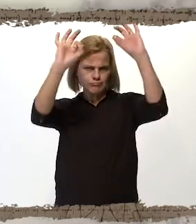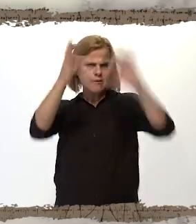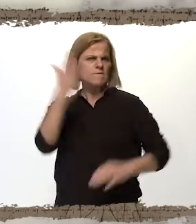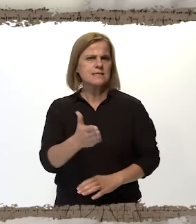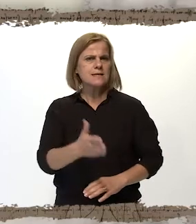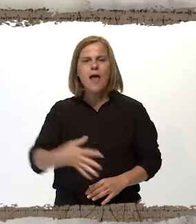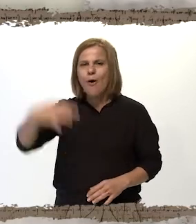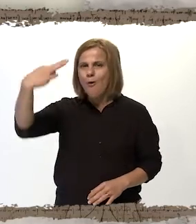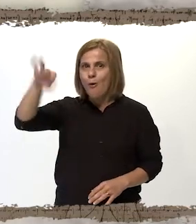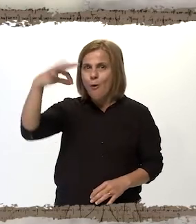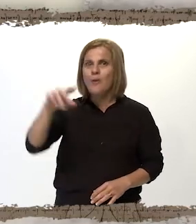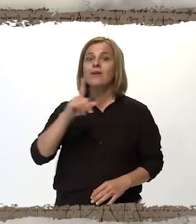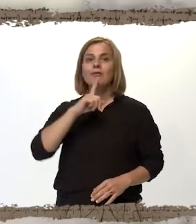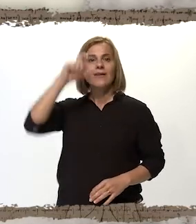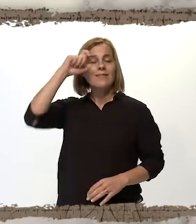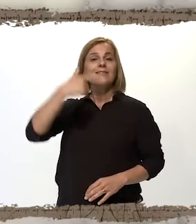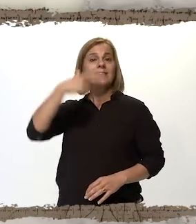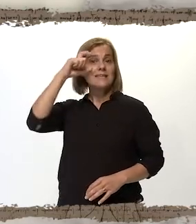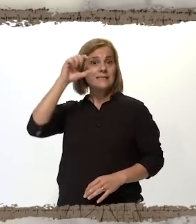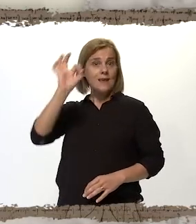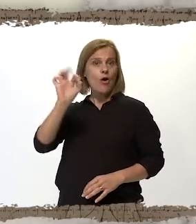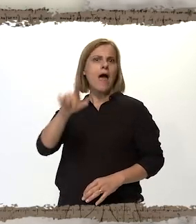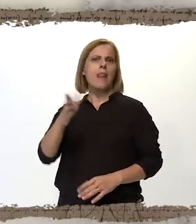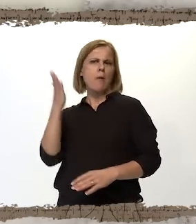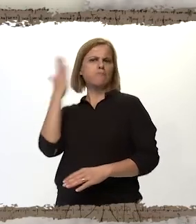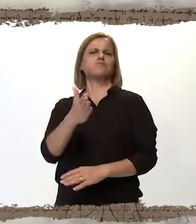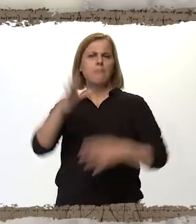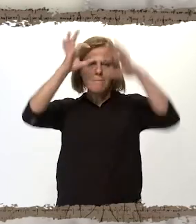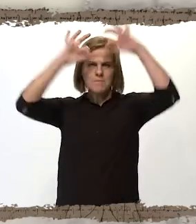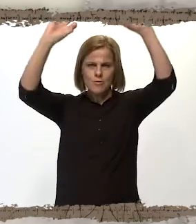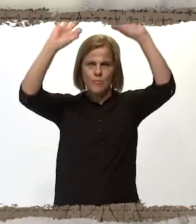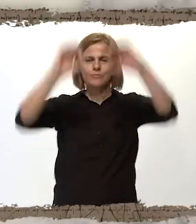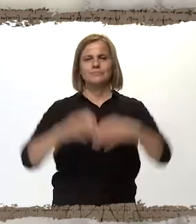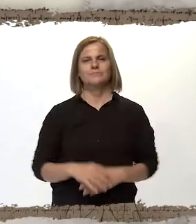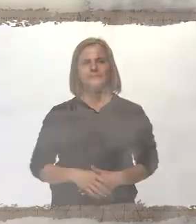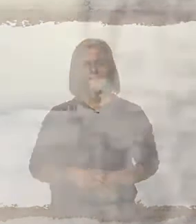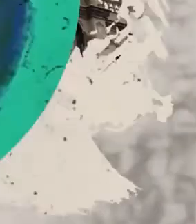Finalmente, fue el único Teseo el que pudo terminar con el minotauro.